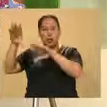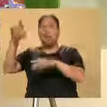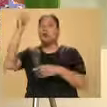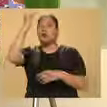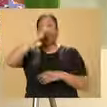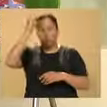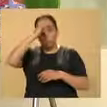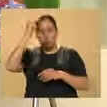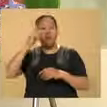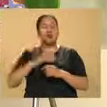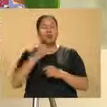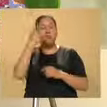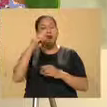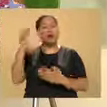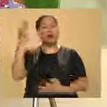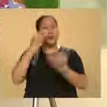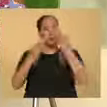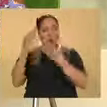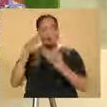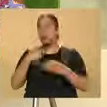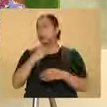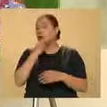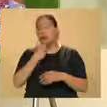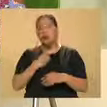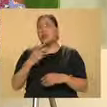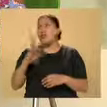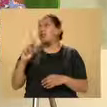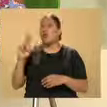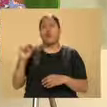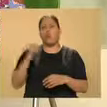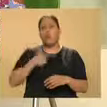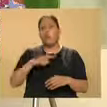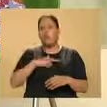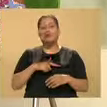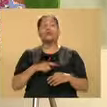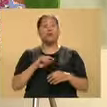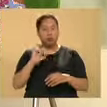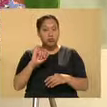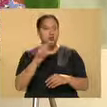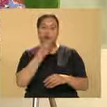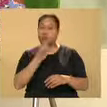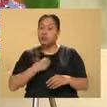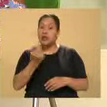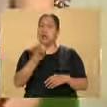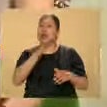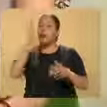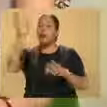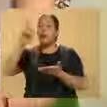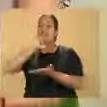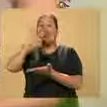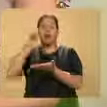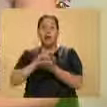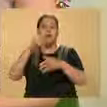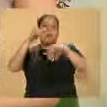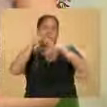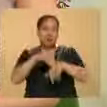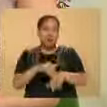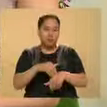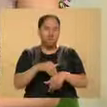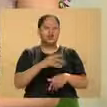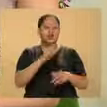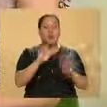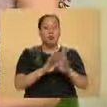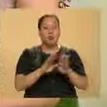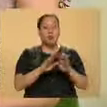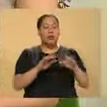tratamiento y se tiene que sujetar a las disposiciones de las leyes del Distrito Federal de conformidad con el género o la